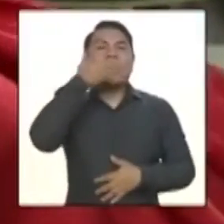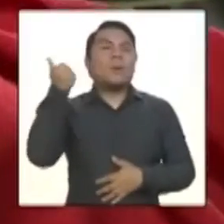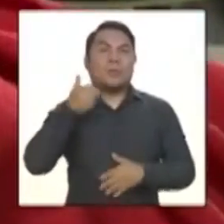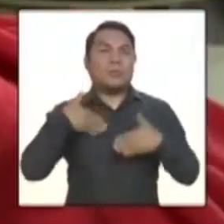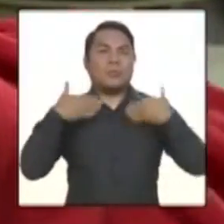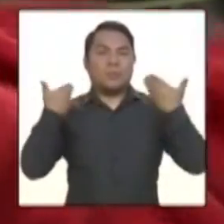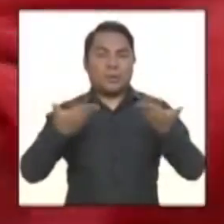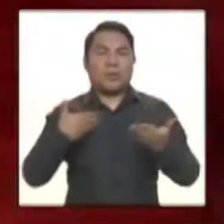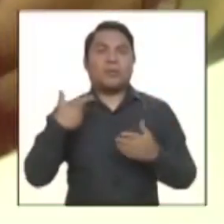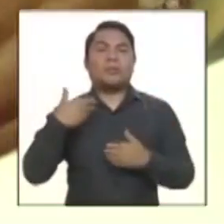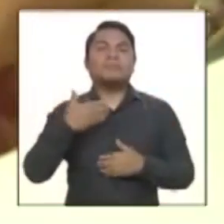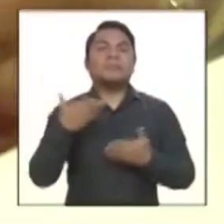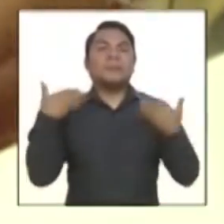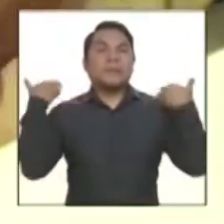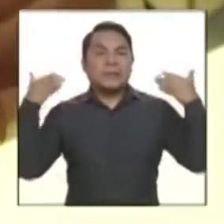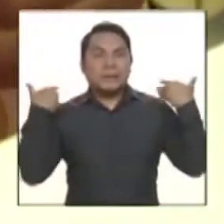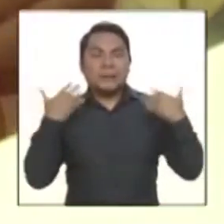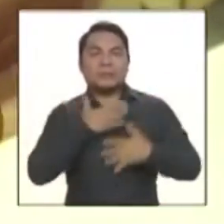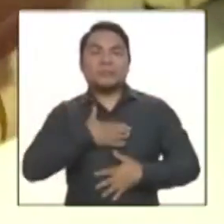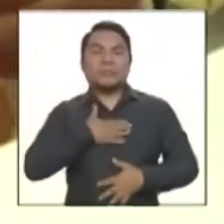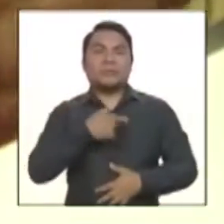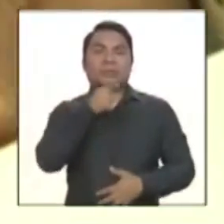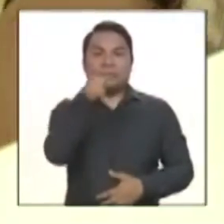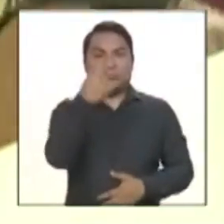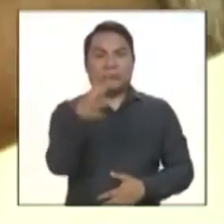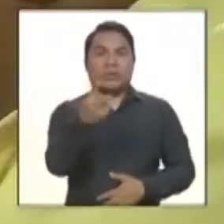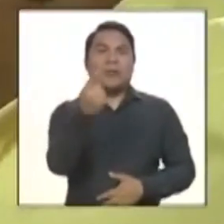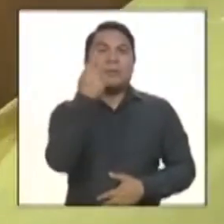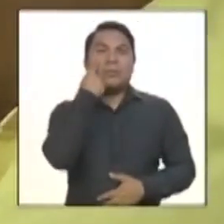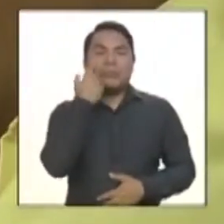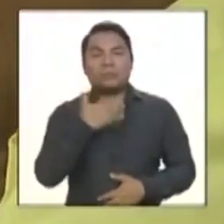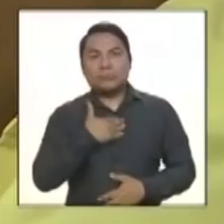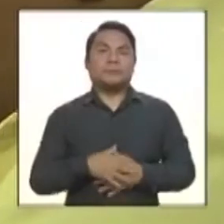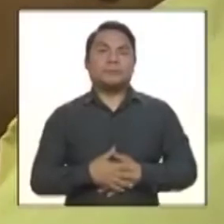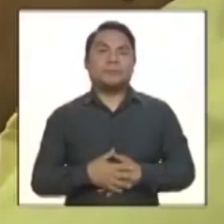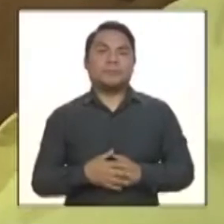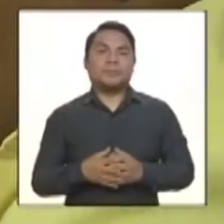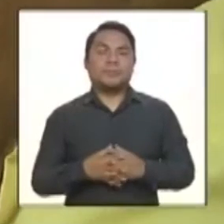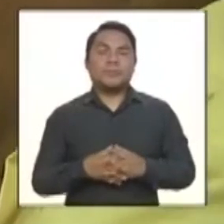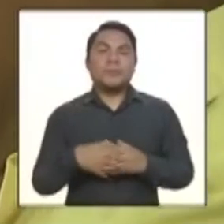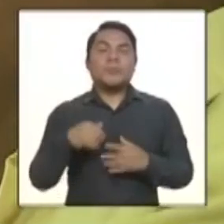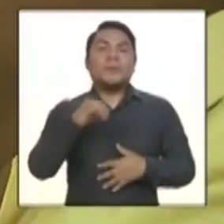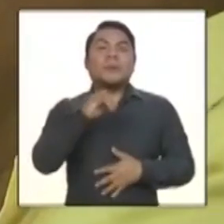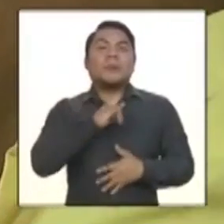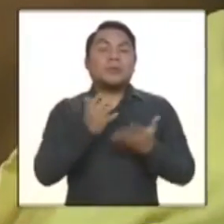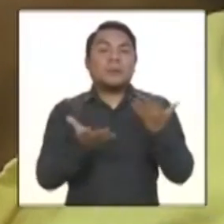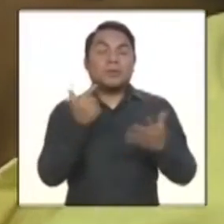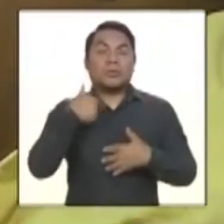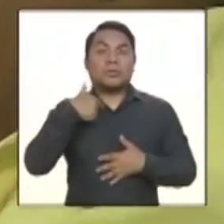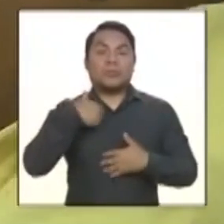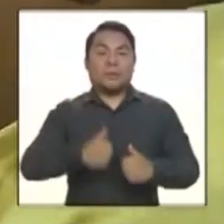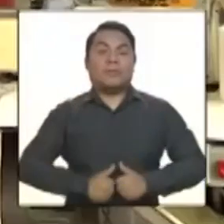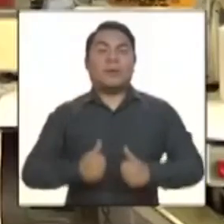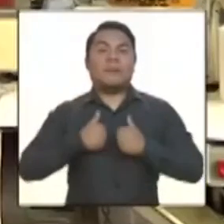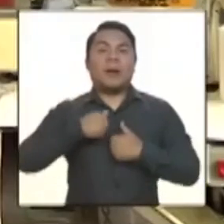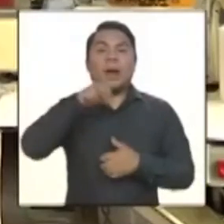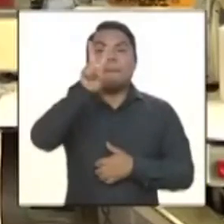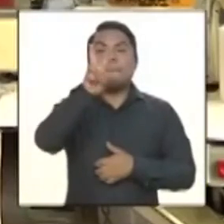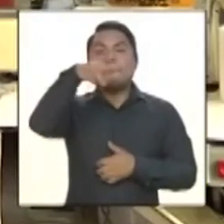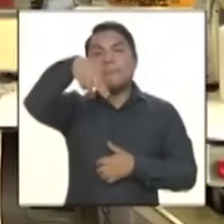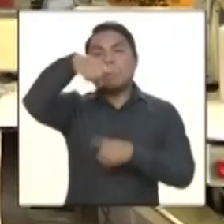y que estén contentos, si no se me conocen y siempre hay trabajitos. Está, este, en Villa María de Triunfo,